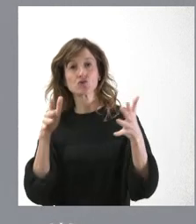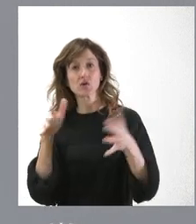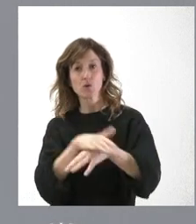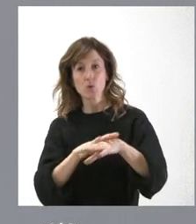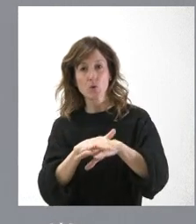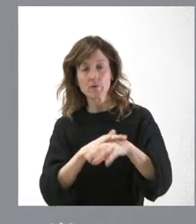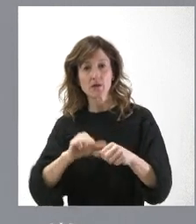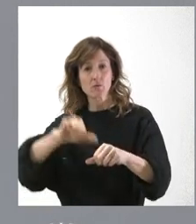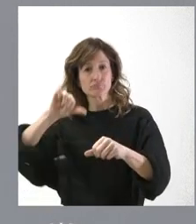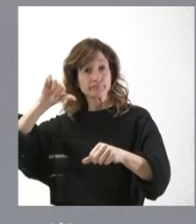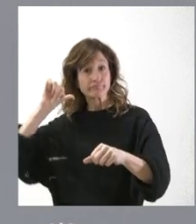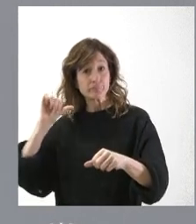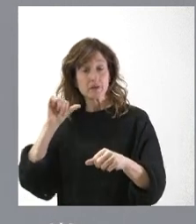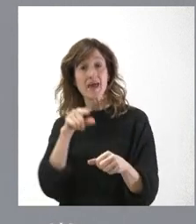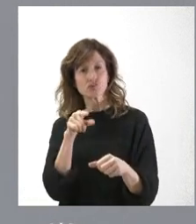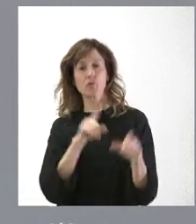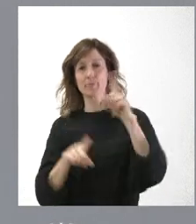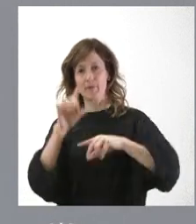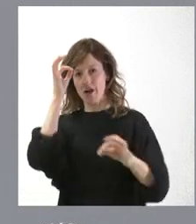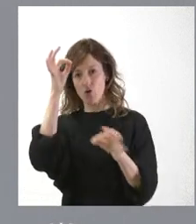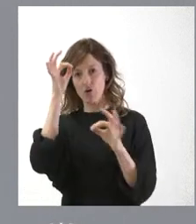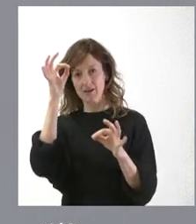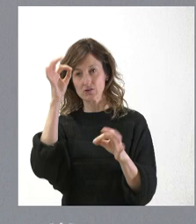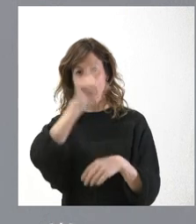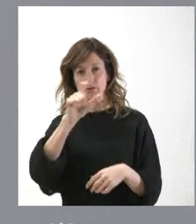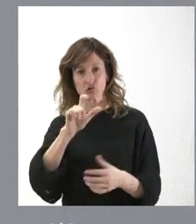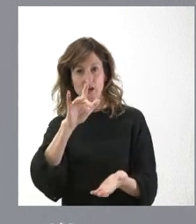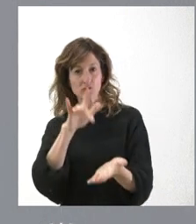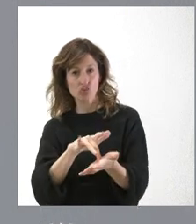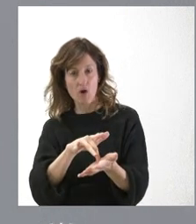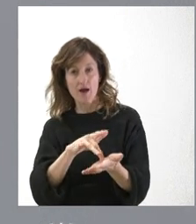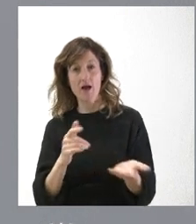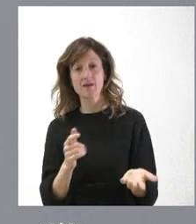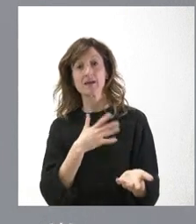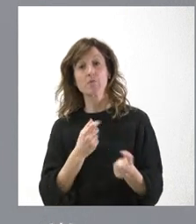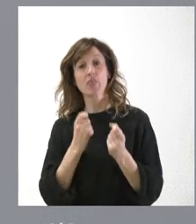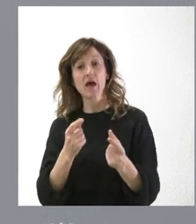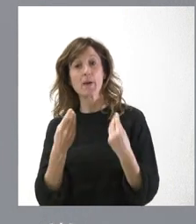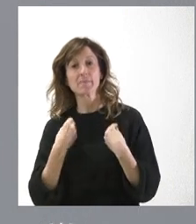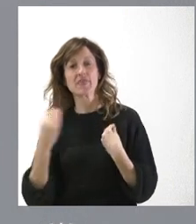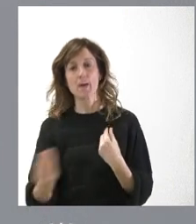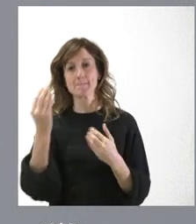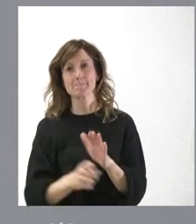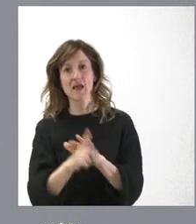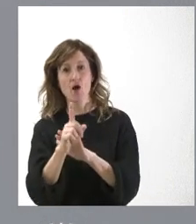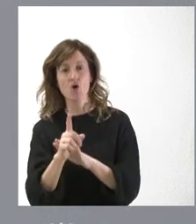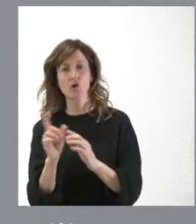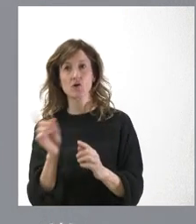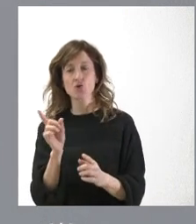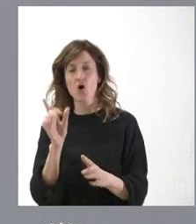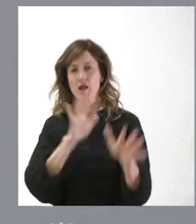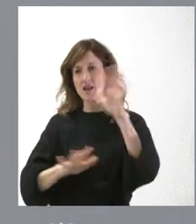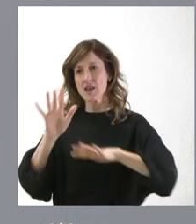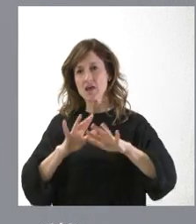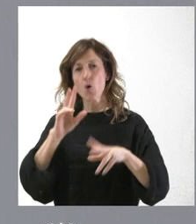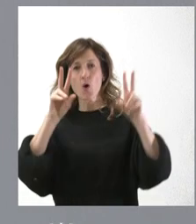anterior son los problemas concretos que pasan muchas personas y que contribuimos a mejorar su vida. No nos estamos enredando en un